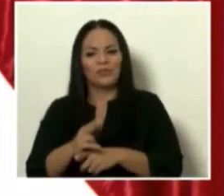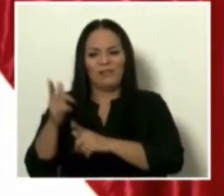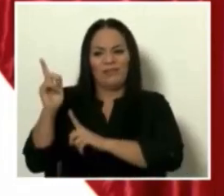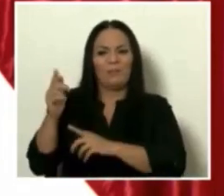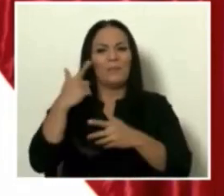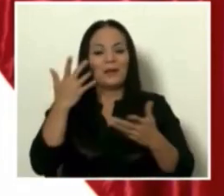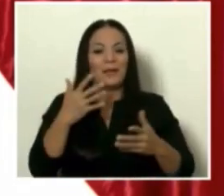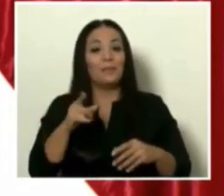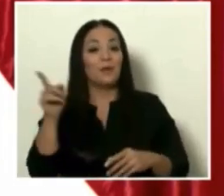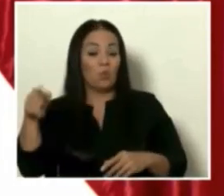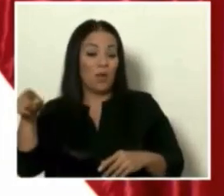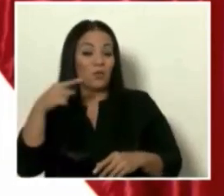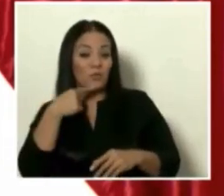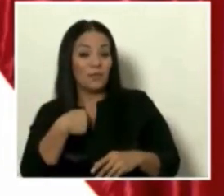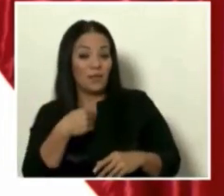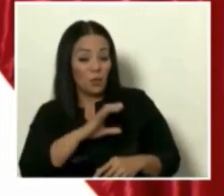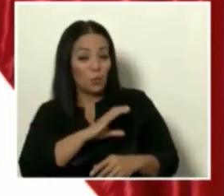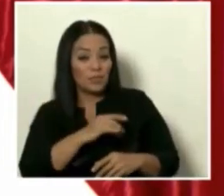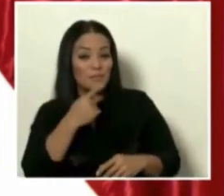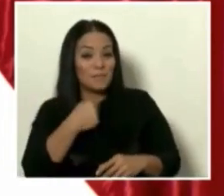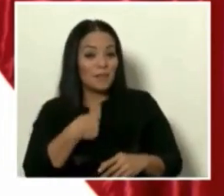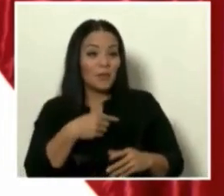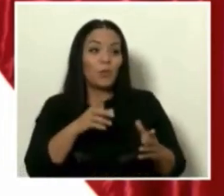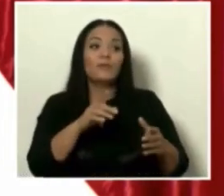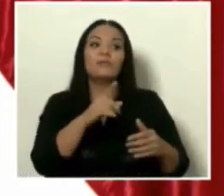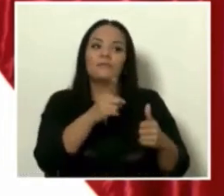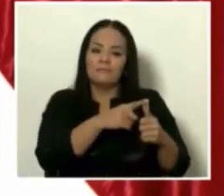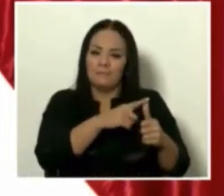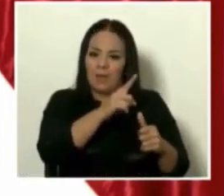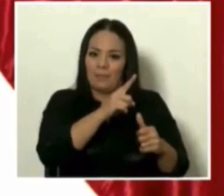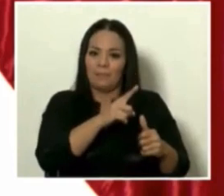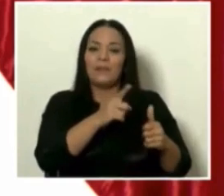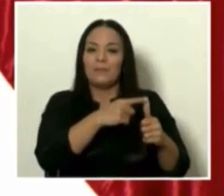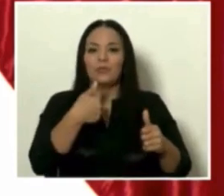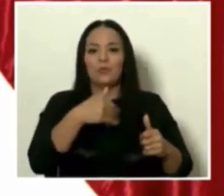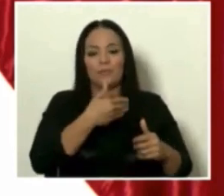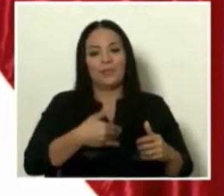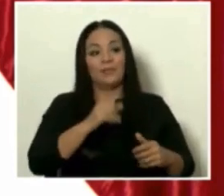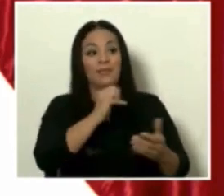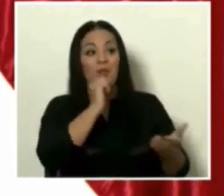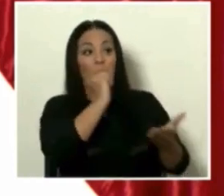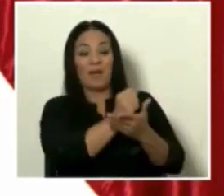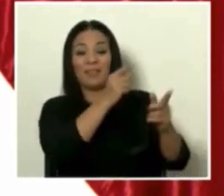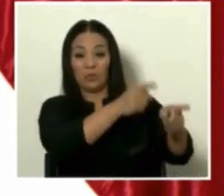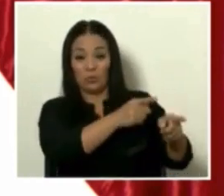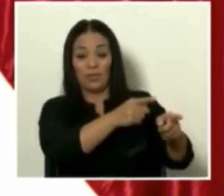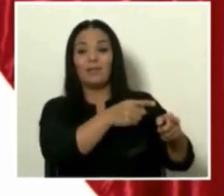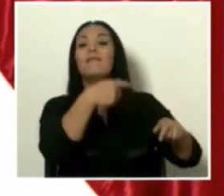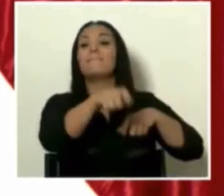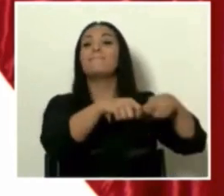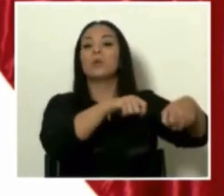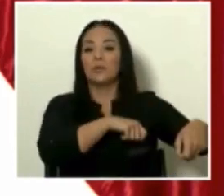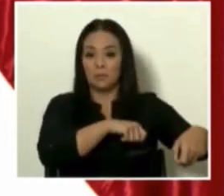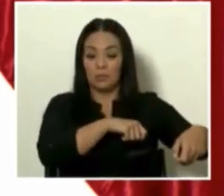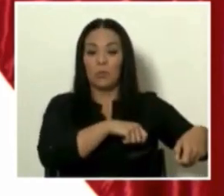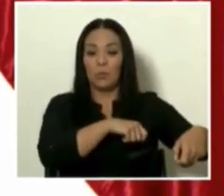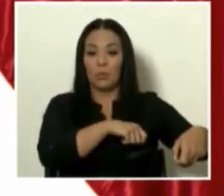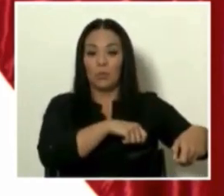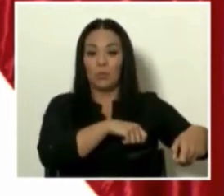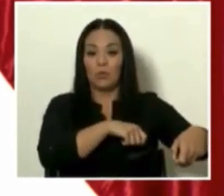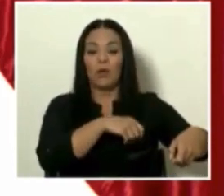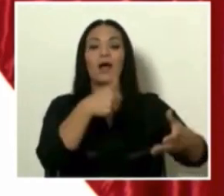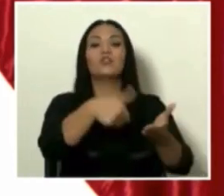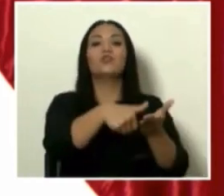Me dicen, señor presidente, primero porque si lo matan a usted, hay una violación al sufragio